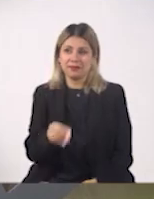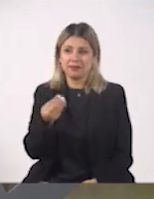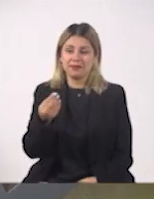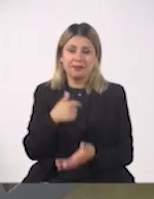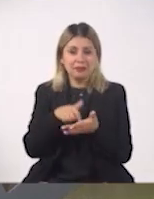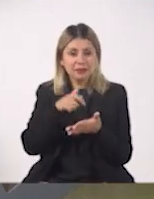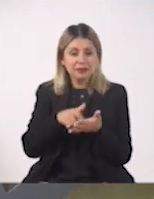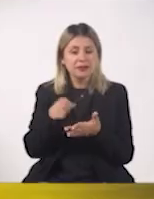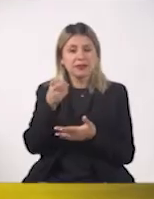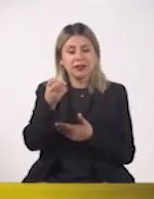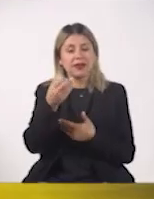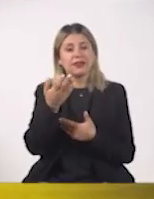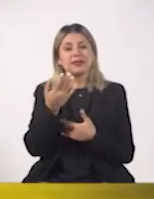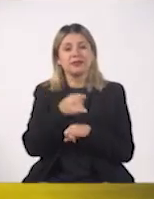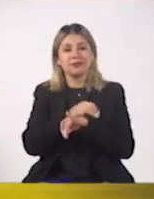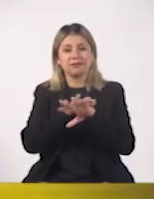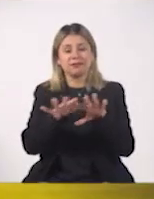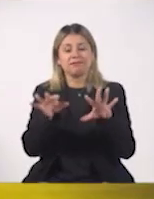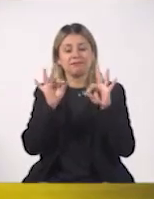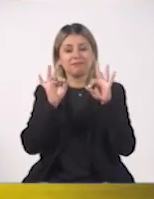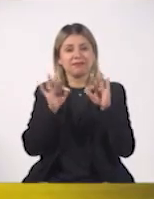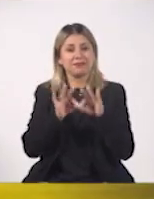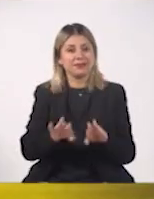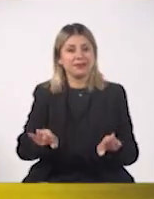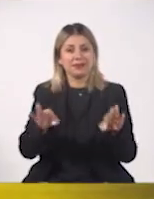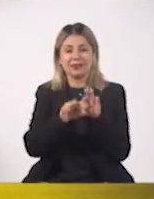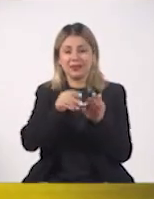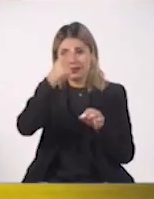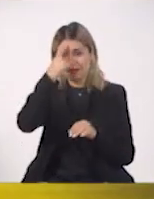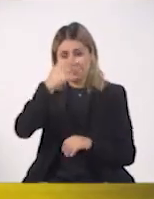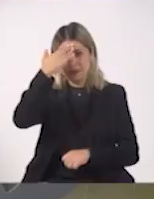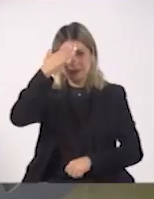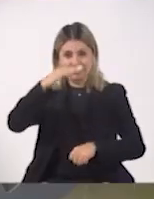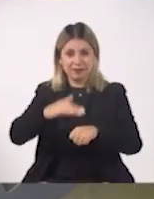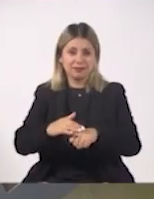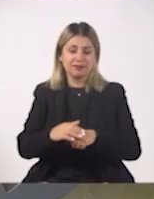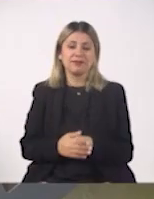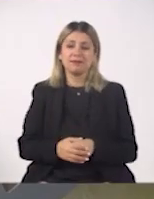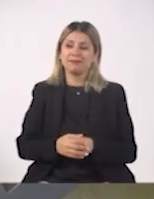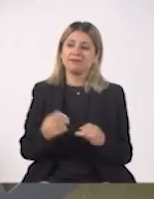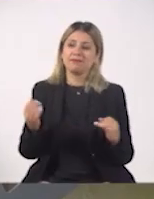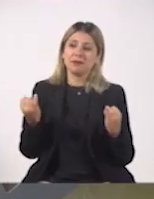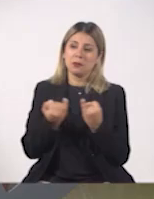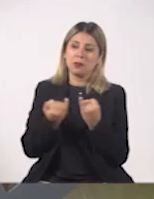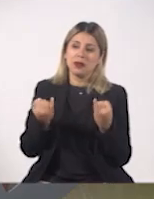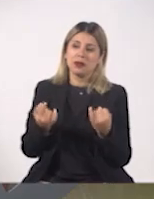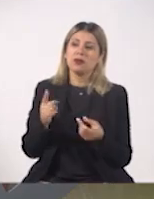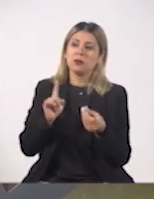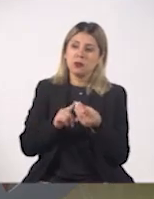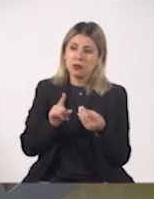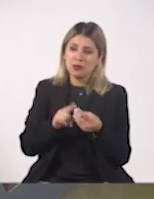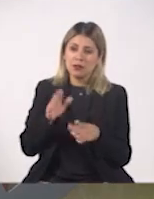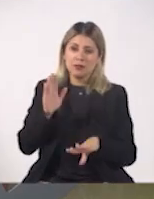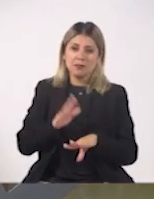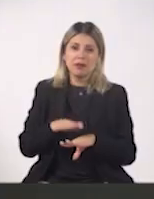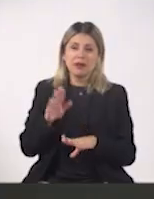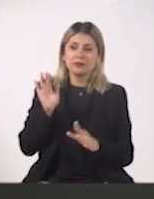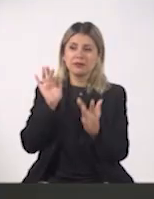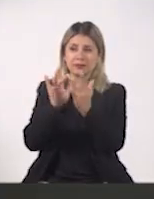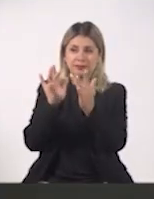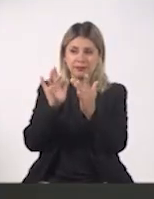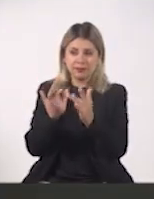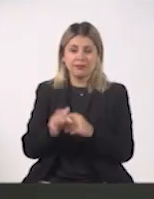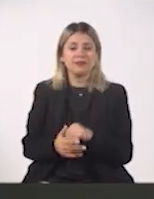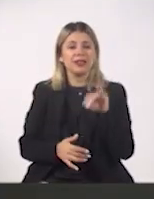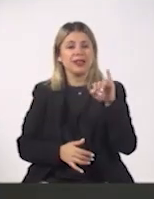mano ese tipo de información, que es fundamental. De igual manera, ¿dónde te pueden estar contactando? Muchas gracias,